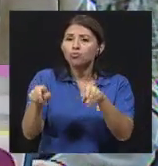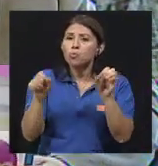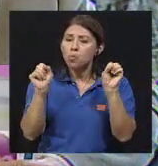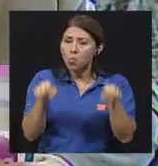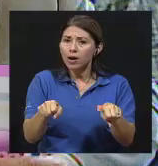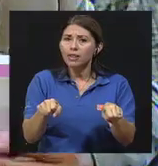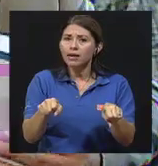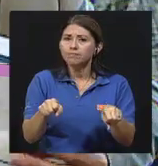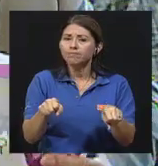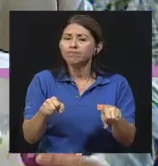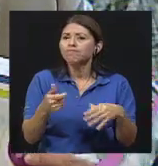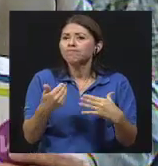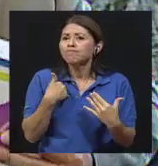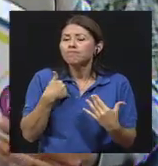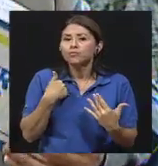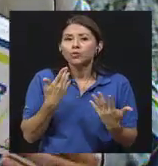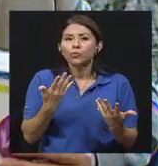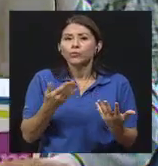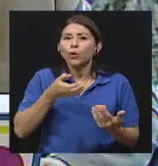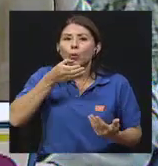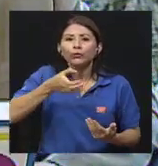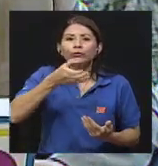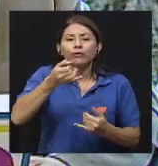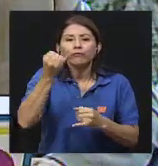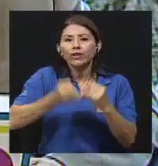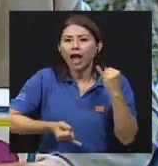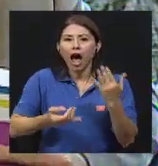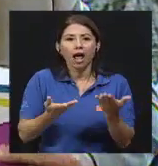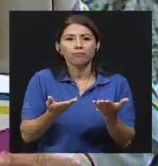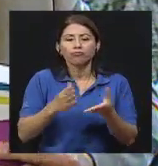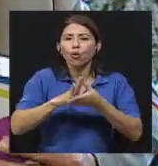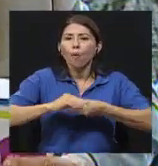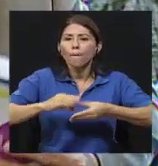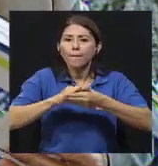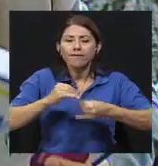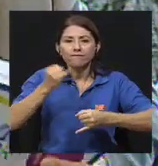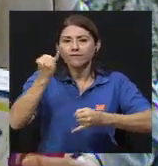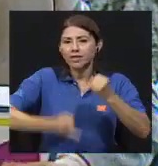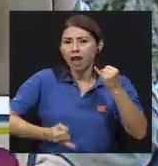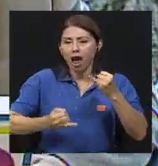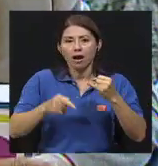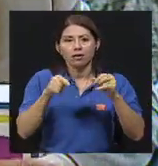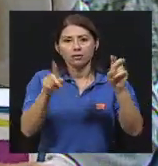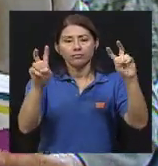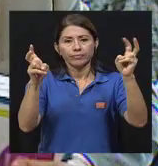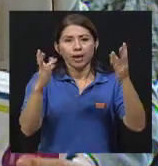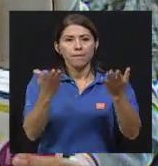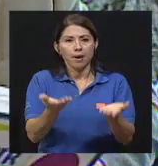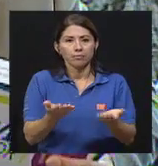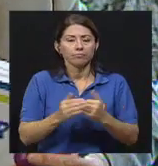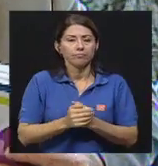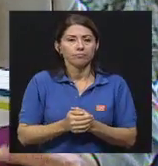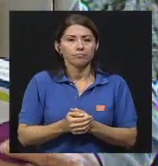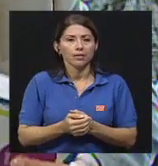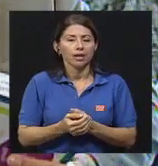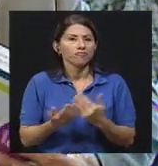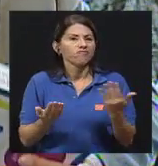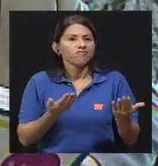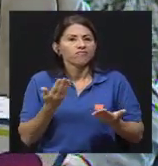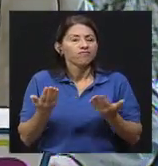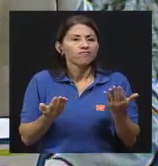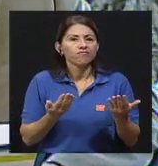un consejo final, un comentario final respecto a este tema. Más que todo, pues,